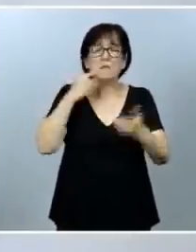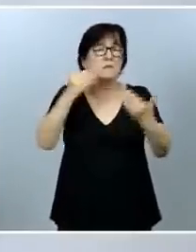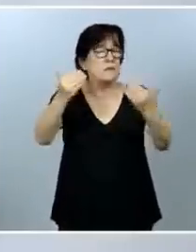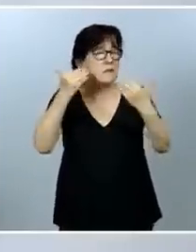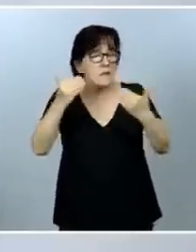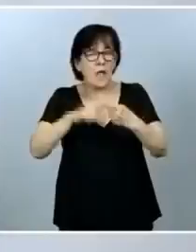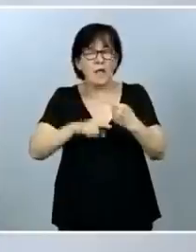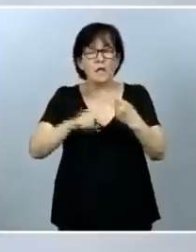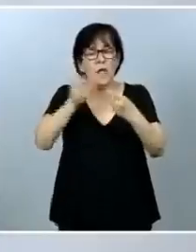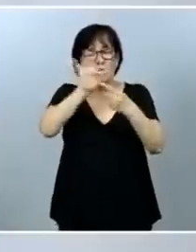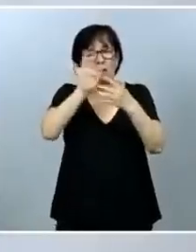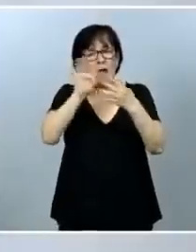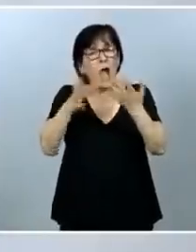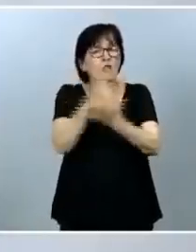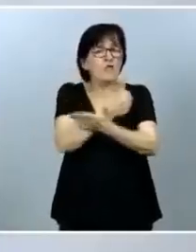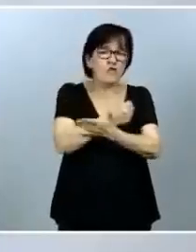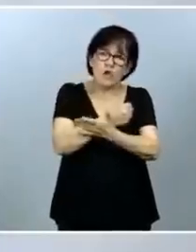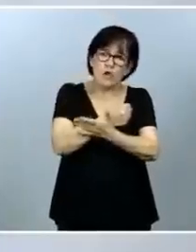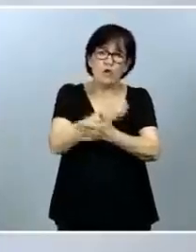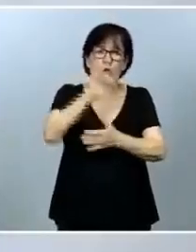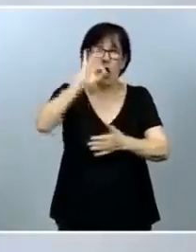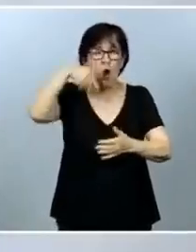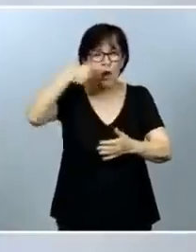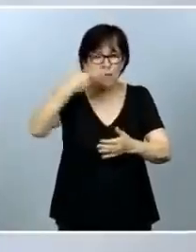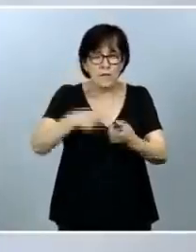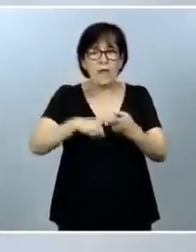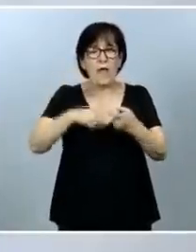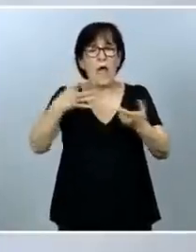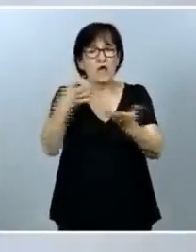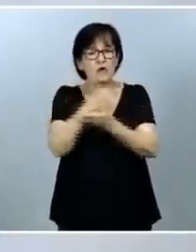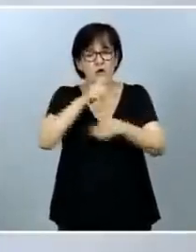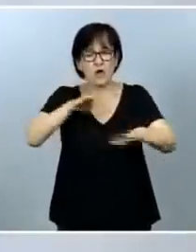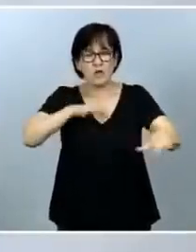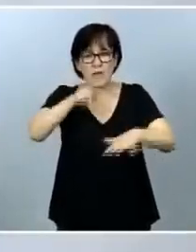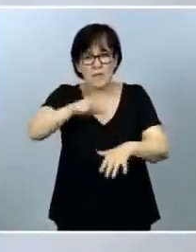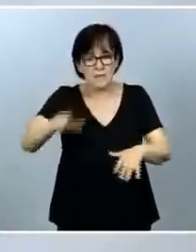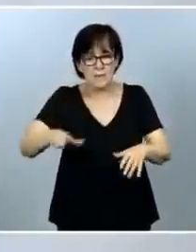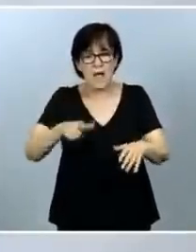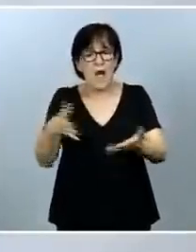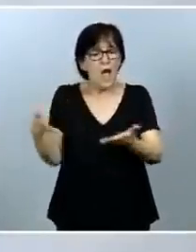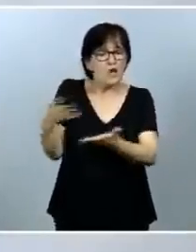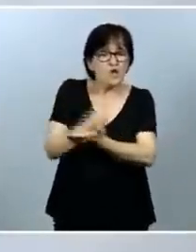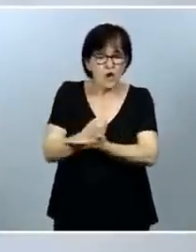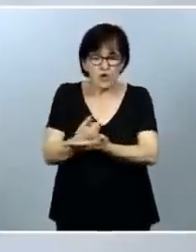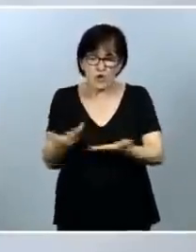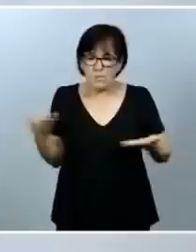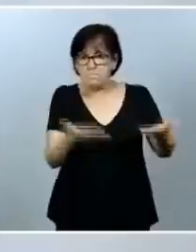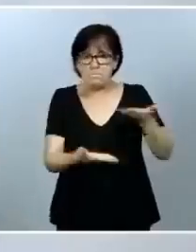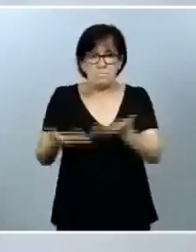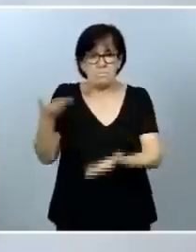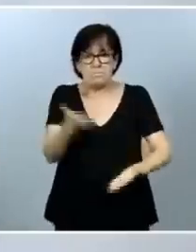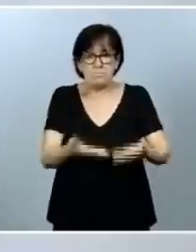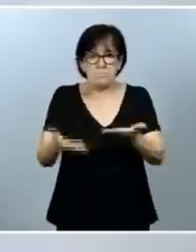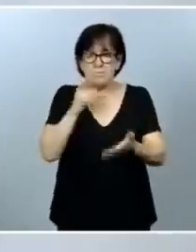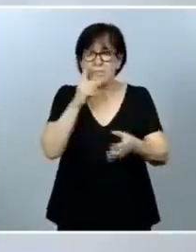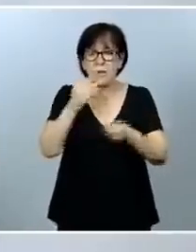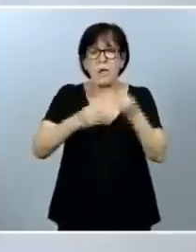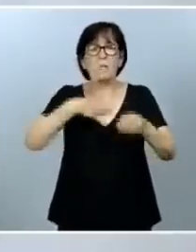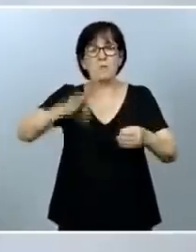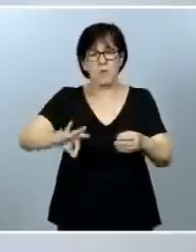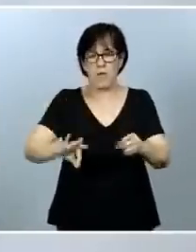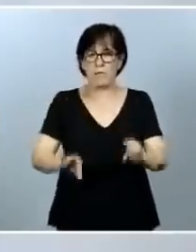insisto, a todas las ONGs, a todos los activistas, a todos los que han puesto su granito de arena para que hoy podamos